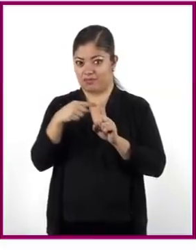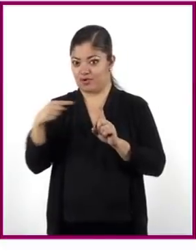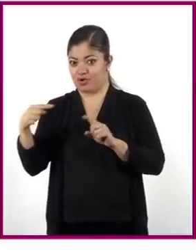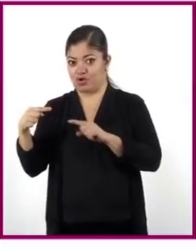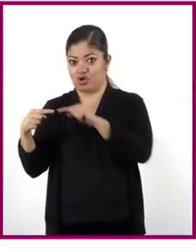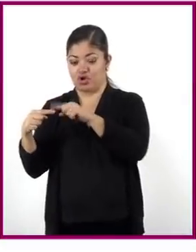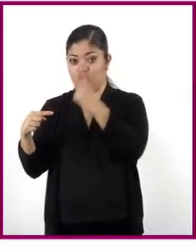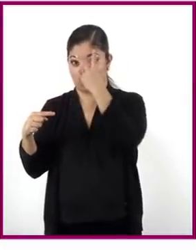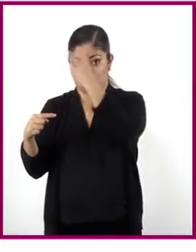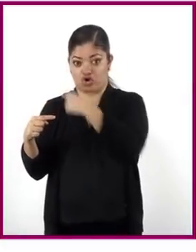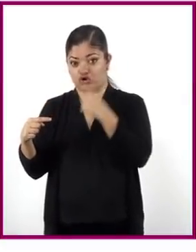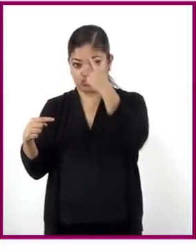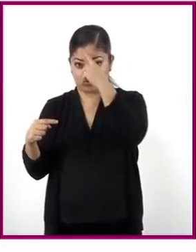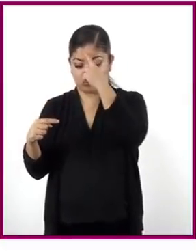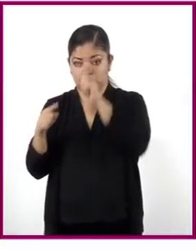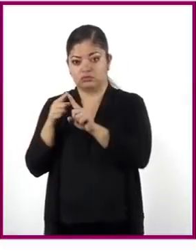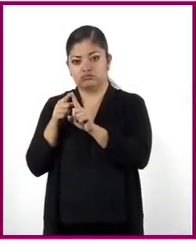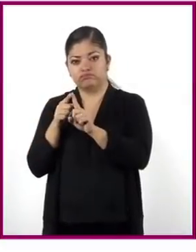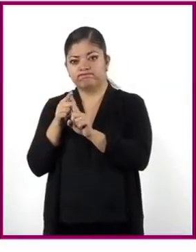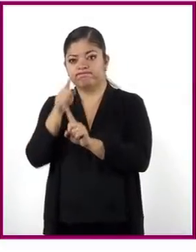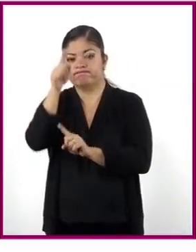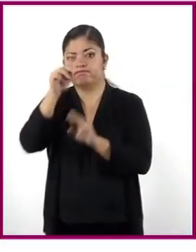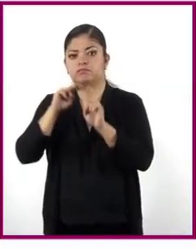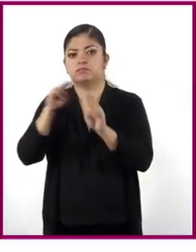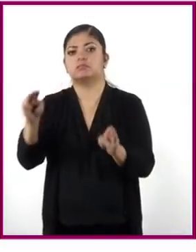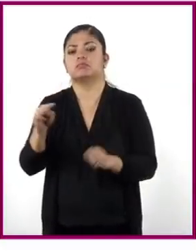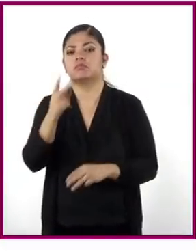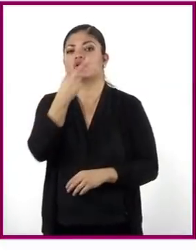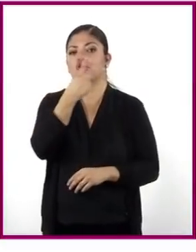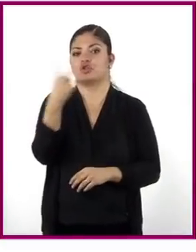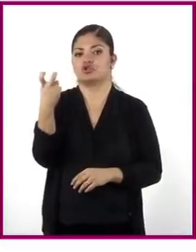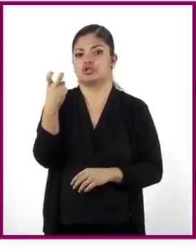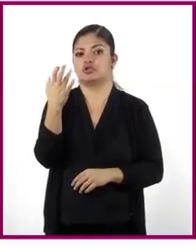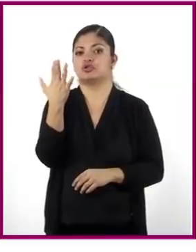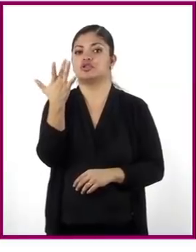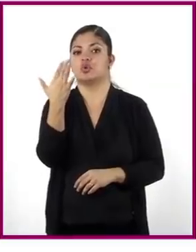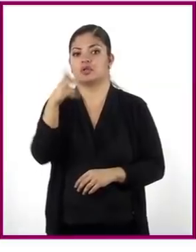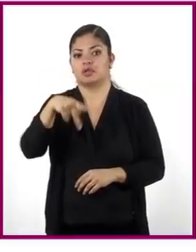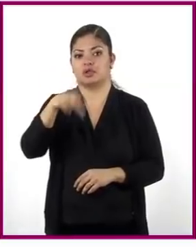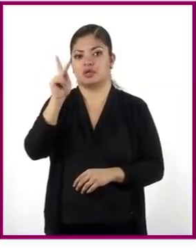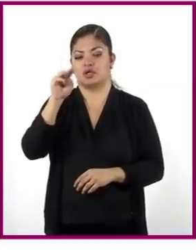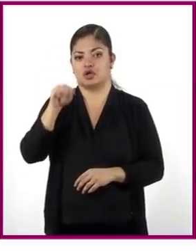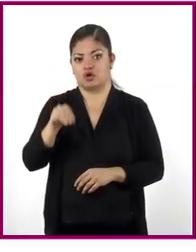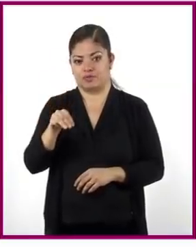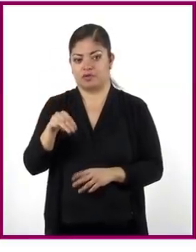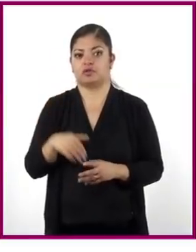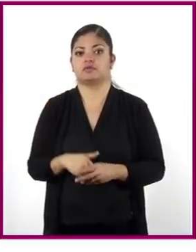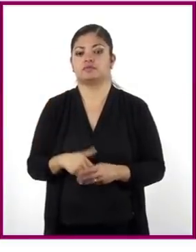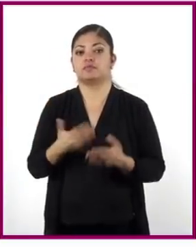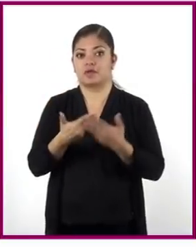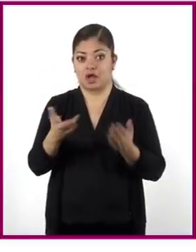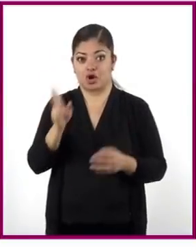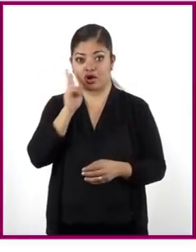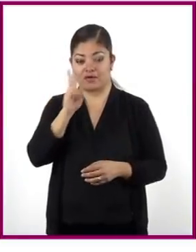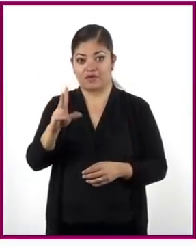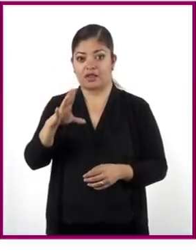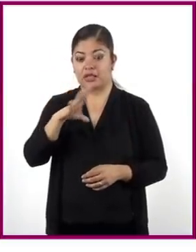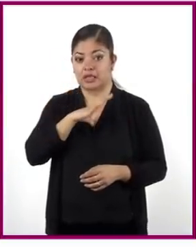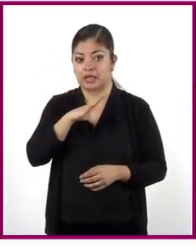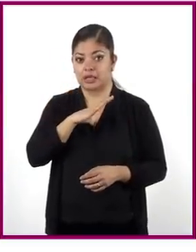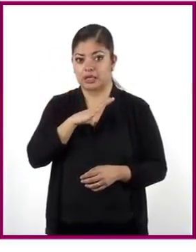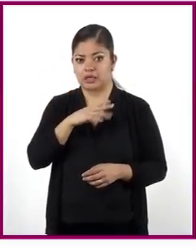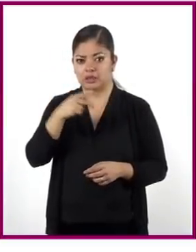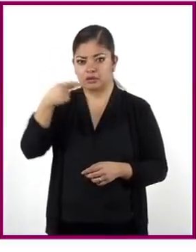horas, la distancia recorrida es de 250 kilómetros. Ahora, nota que la razón entre...